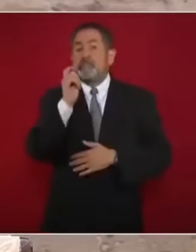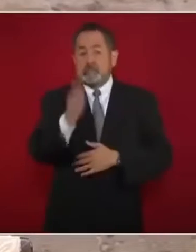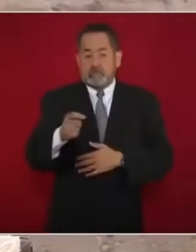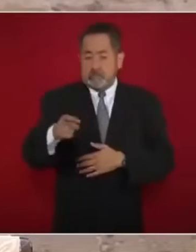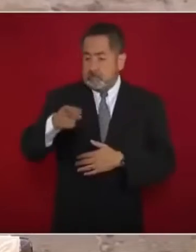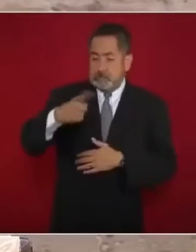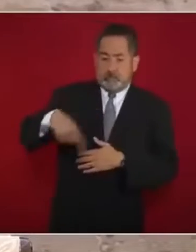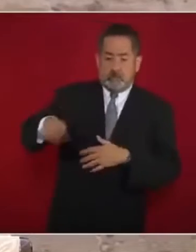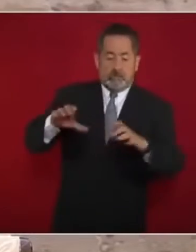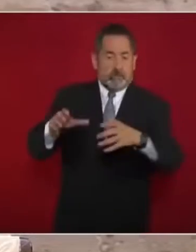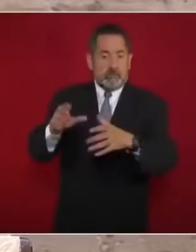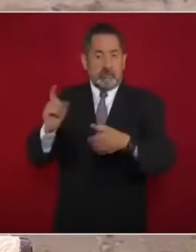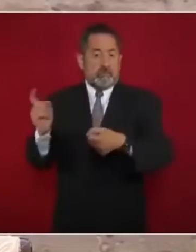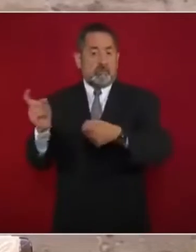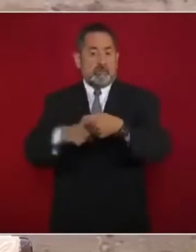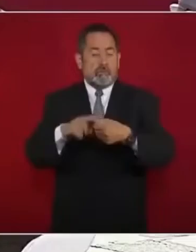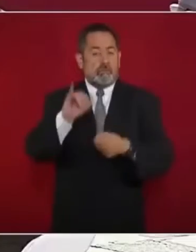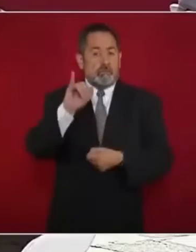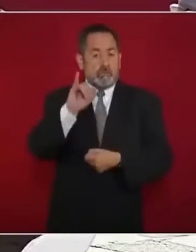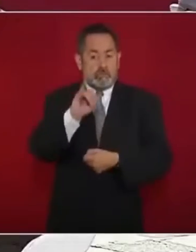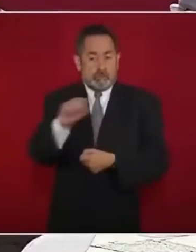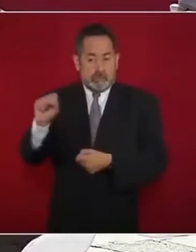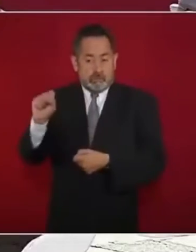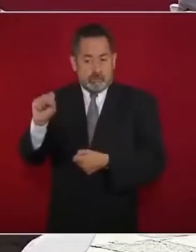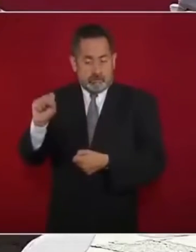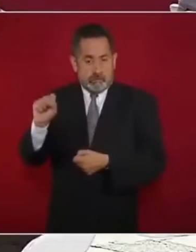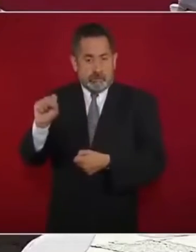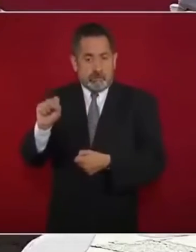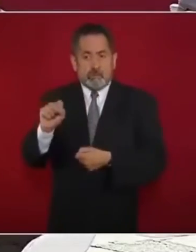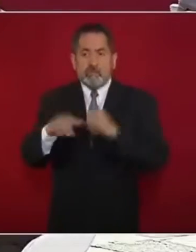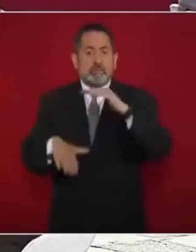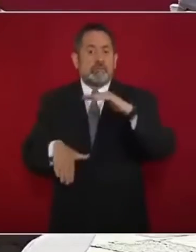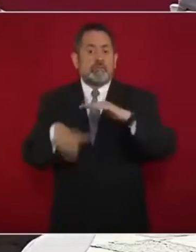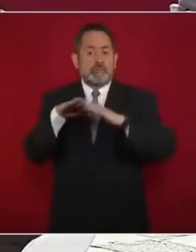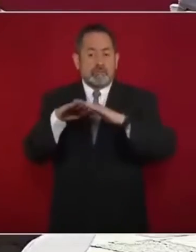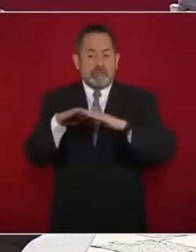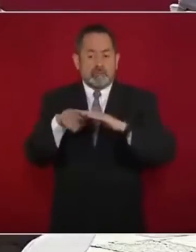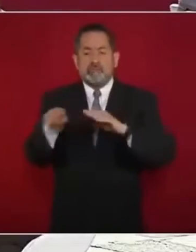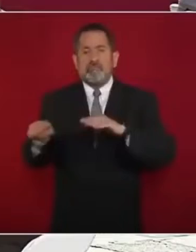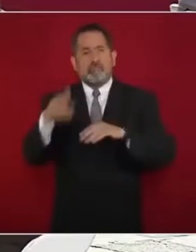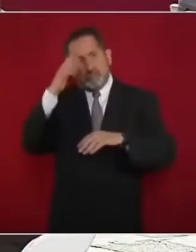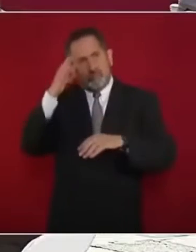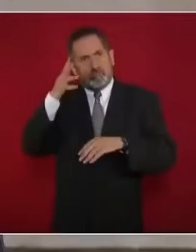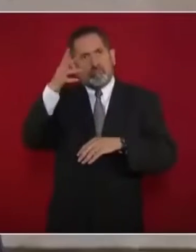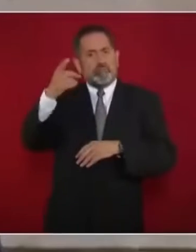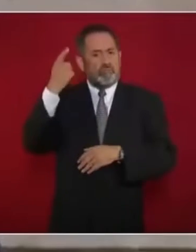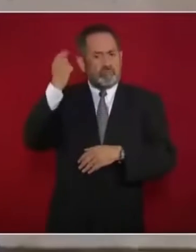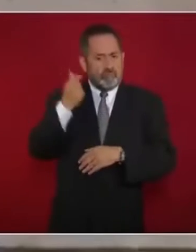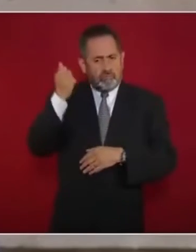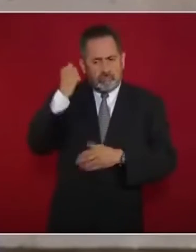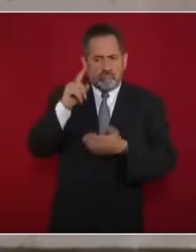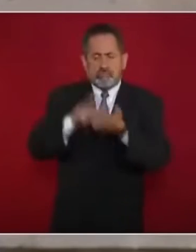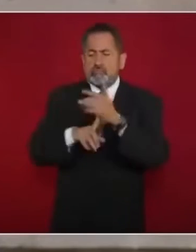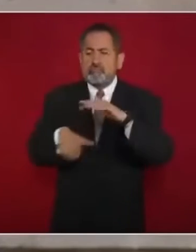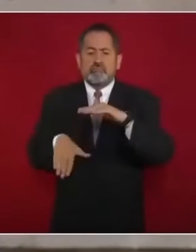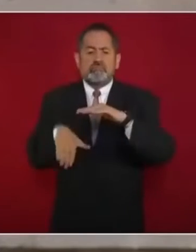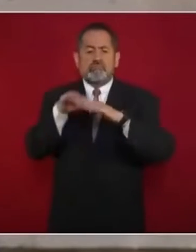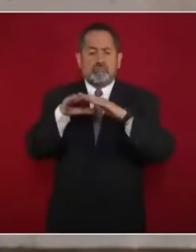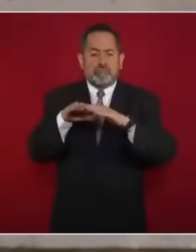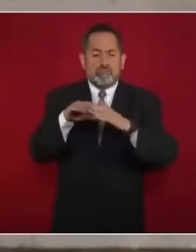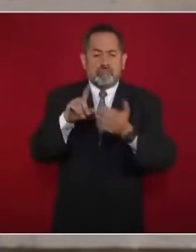pertenecen al IMSS tengan como tope salarial en sus jubilaciones y pensiones